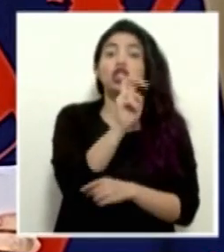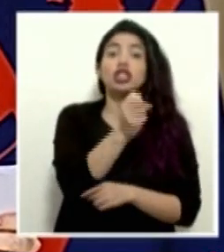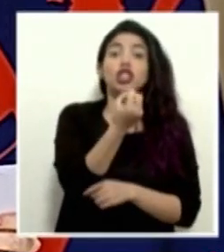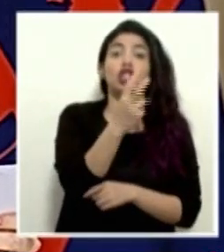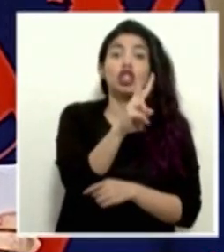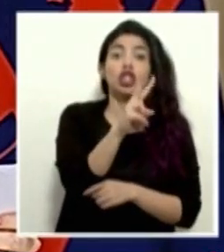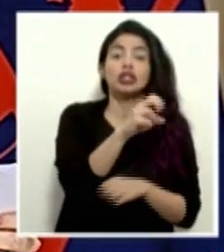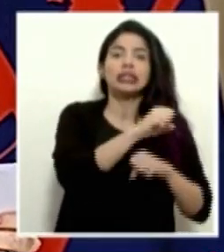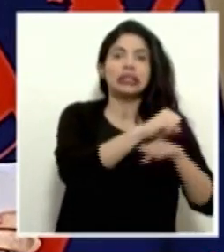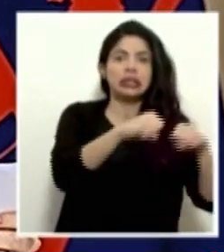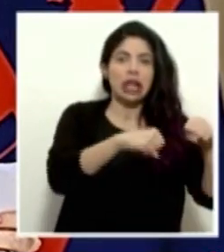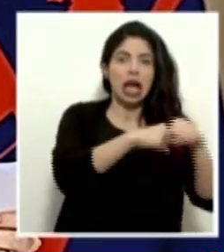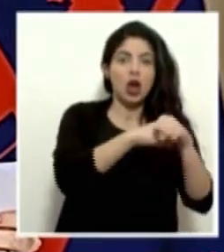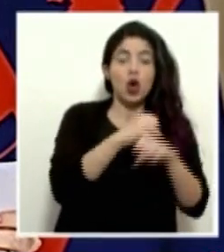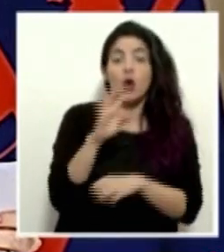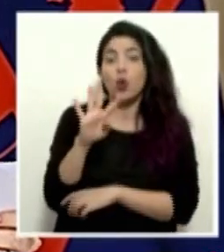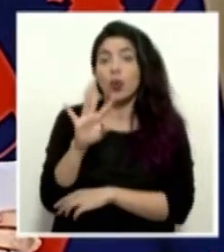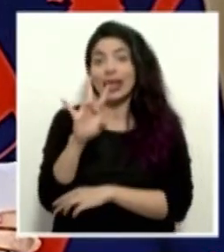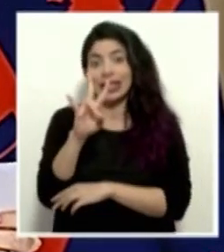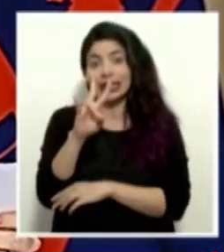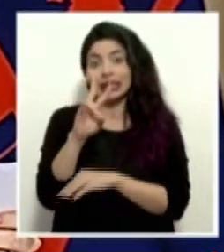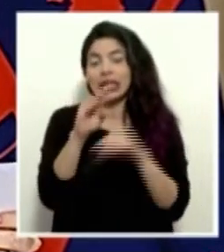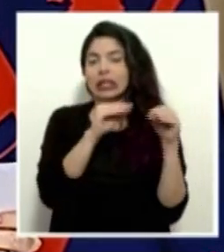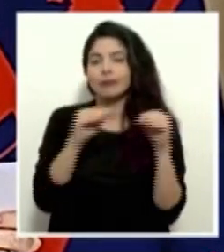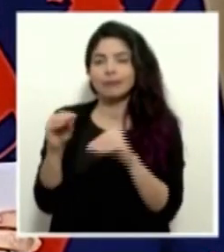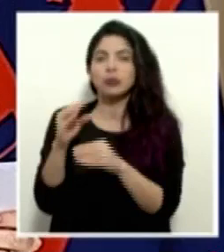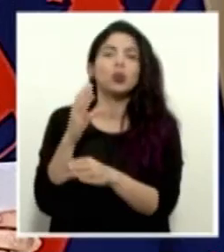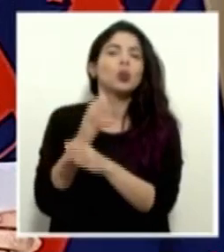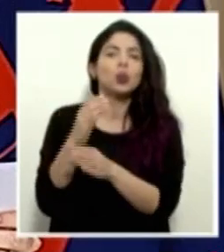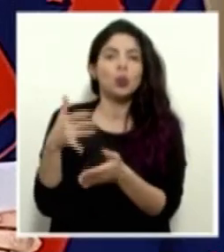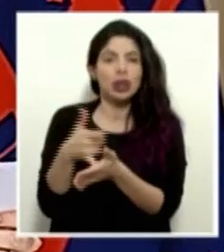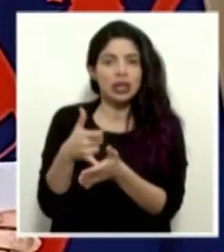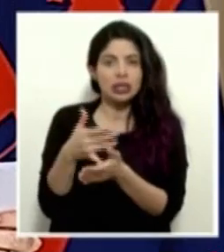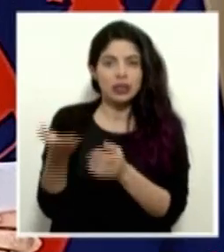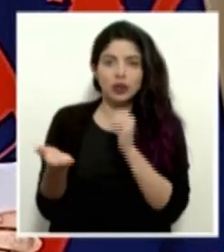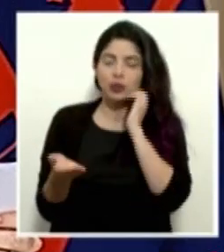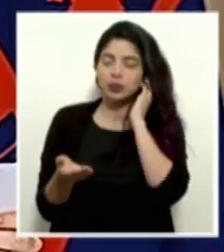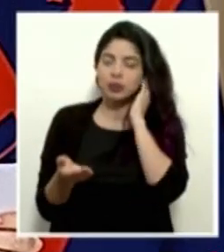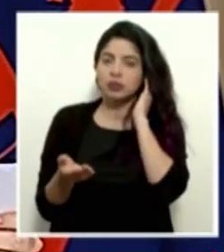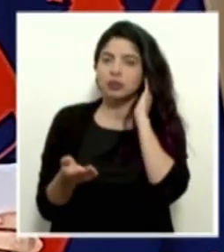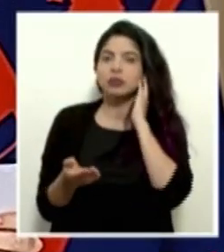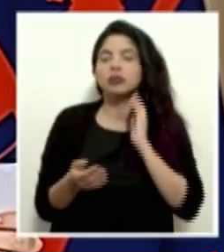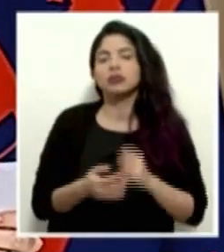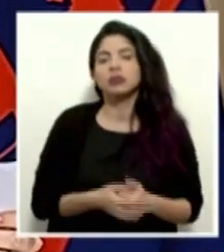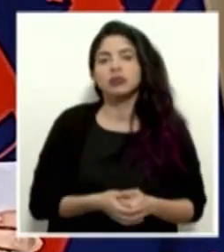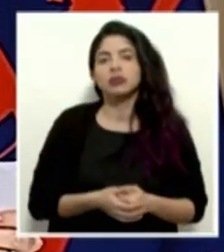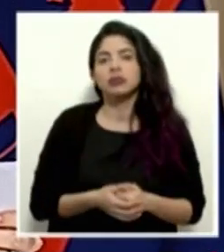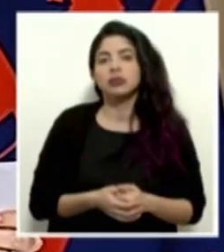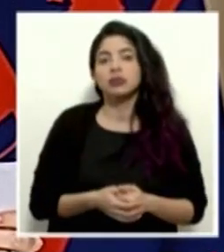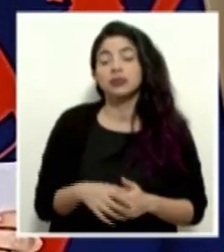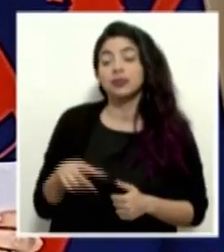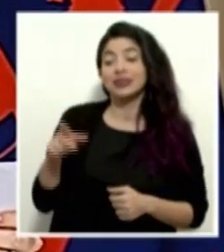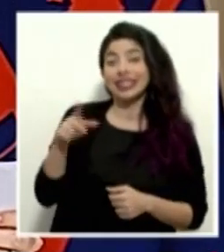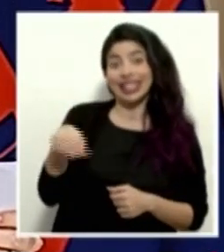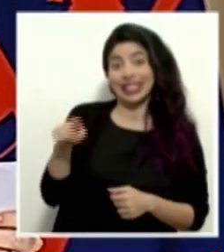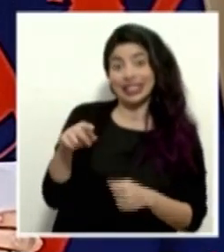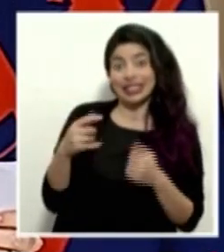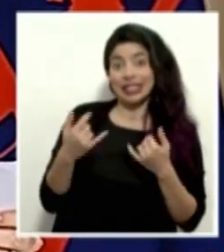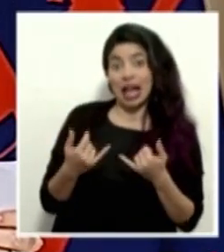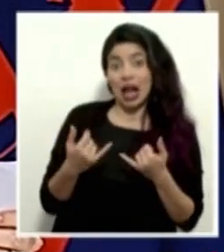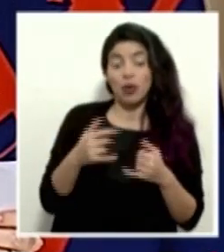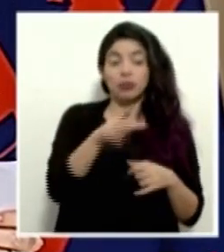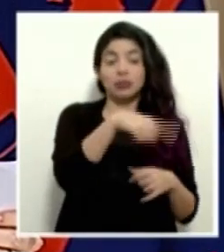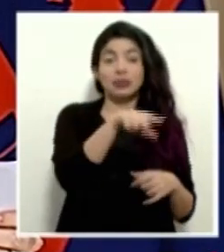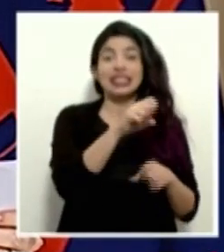están en salón y 47 están en una unidad de cuidados intensivos. De esos que están en